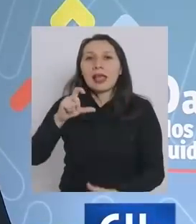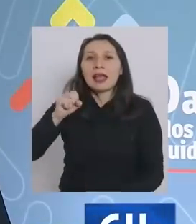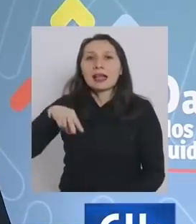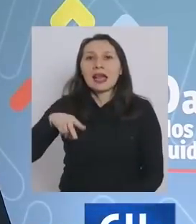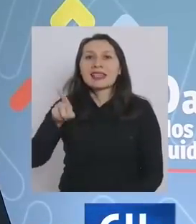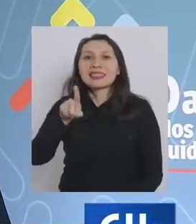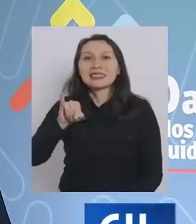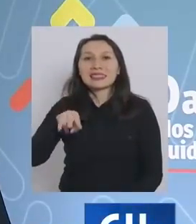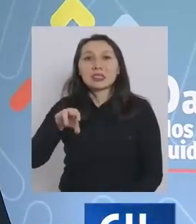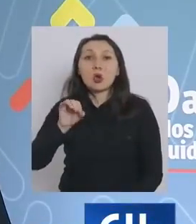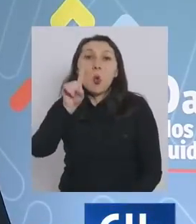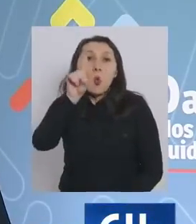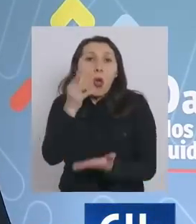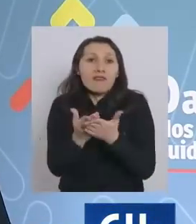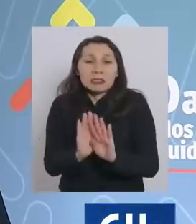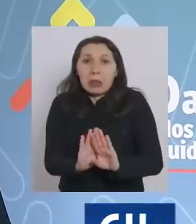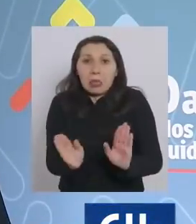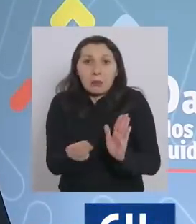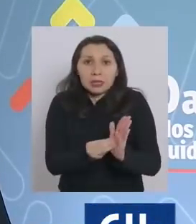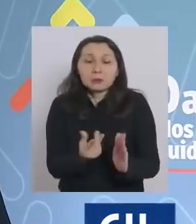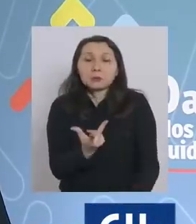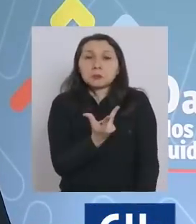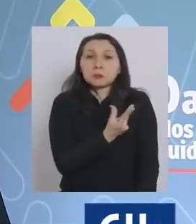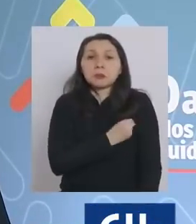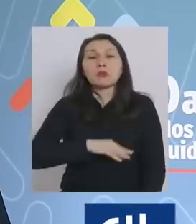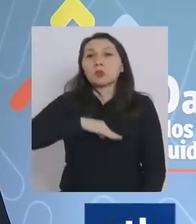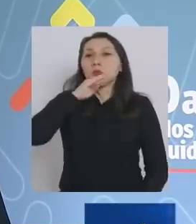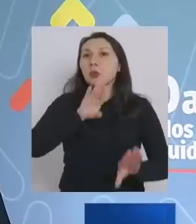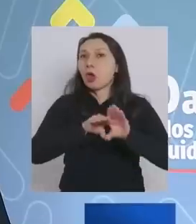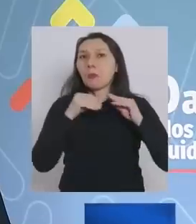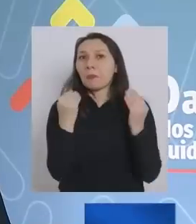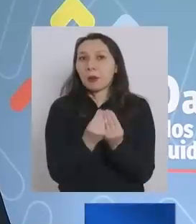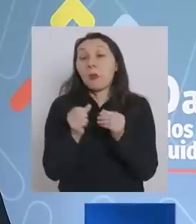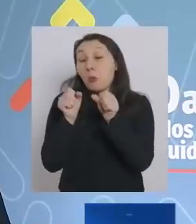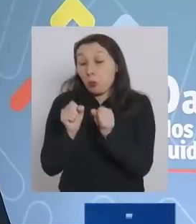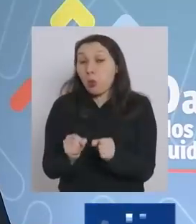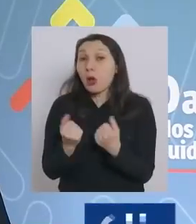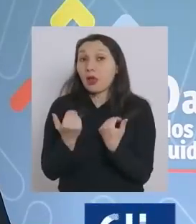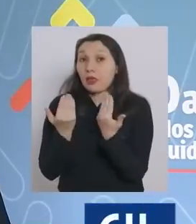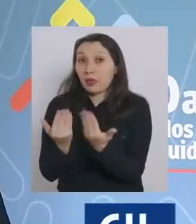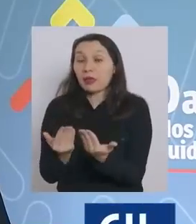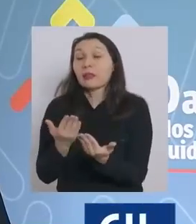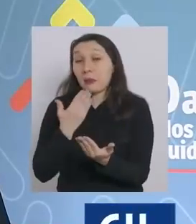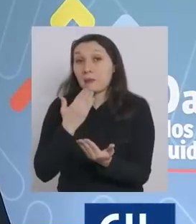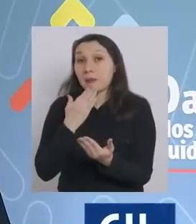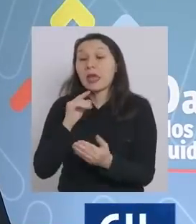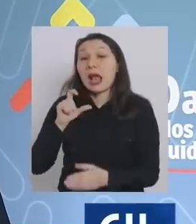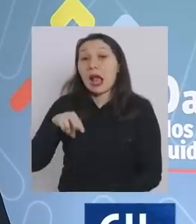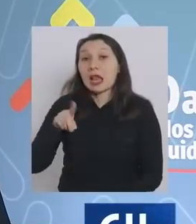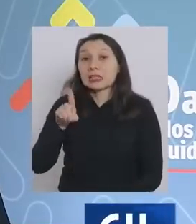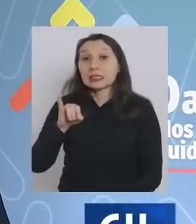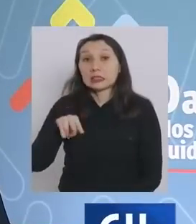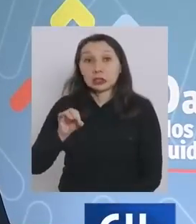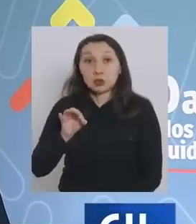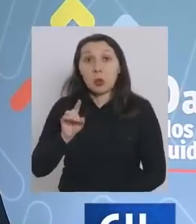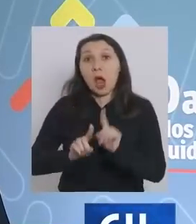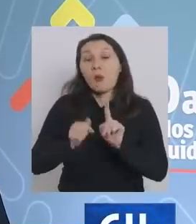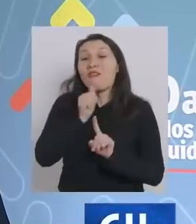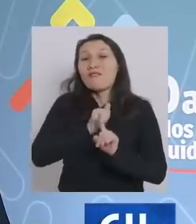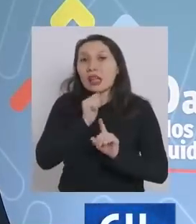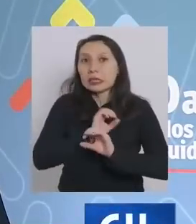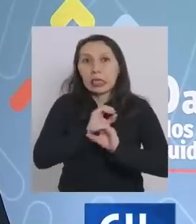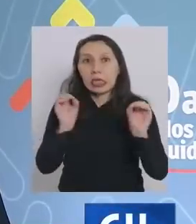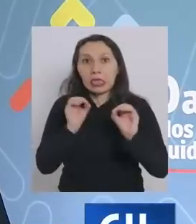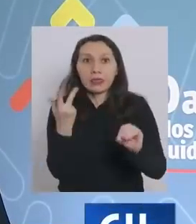vacuna que se coloca una sola vez por lo tanto también podemos colocar CanSino aquellas personas que aún no han